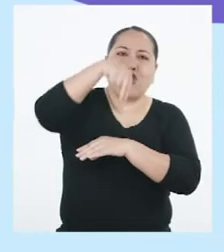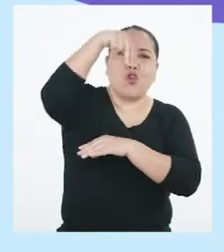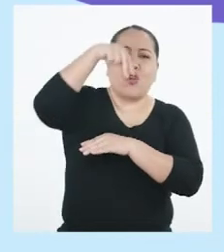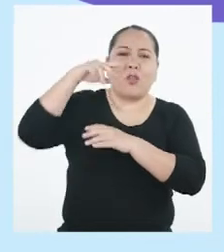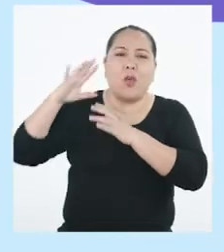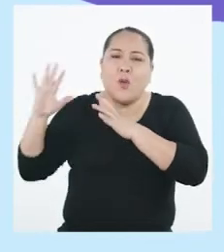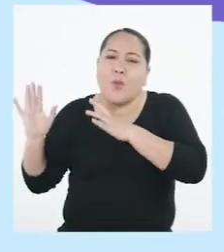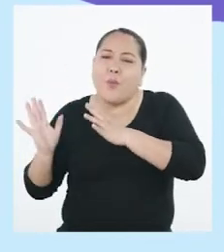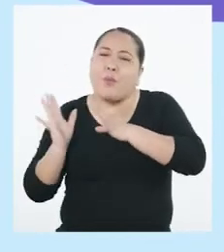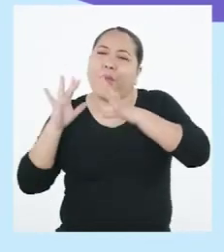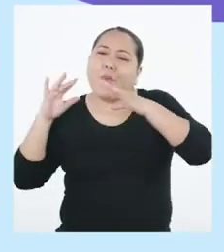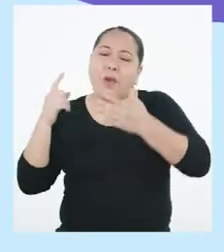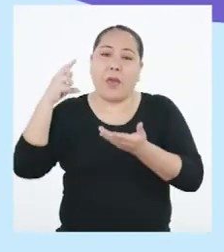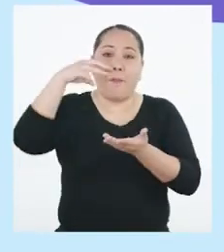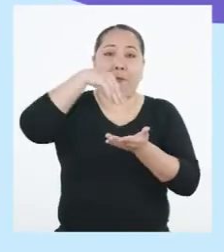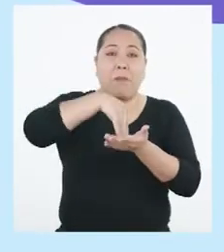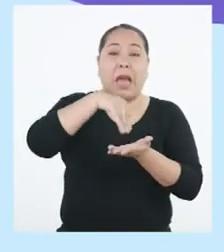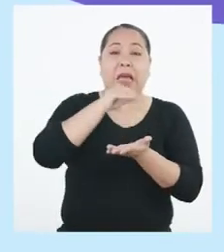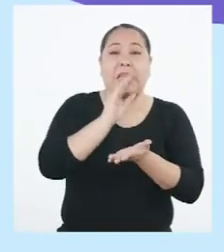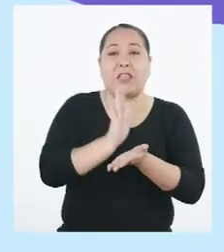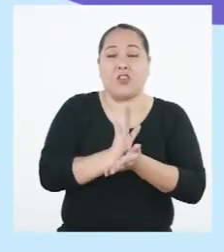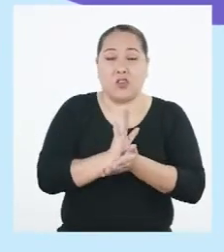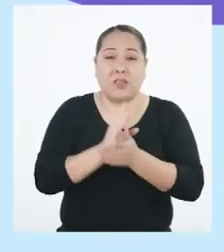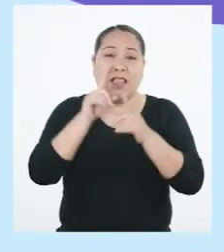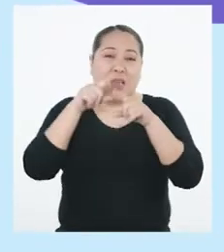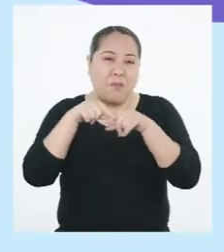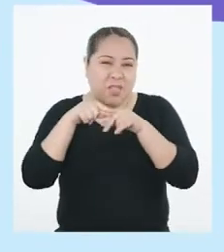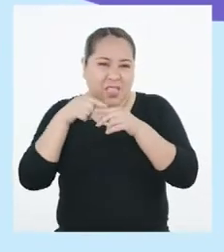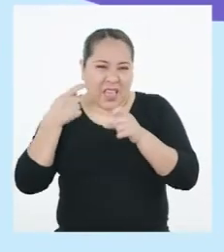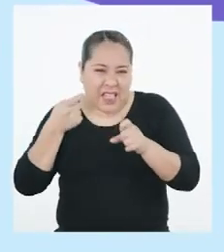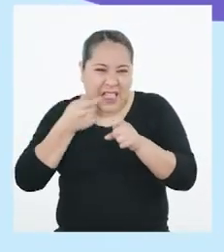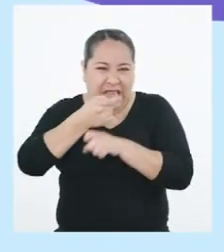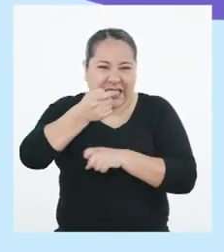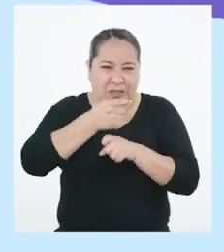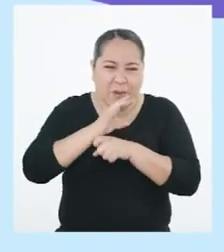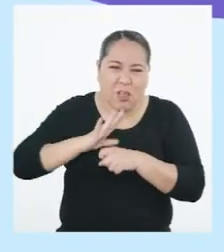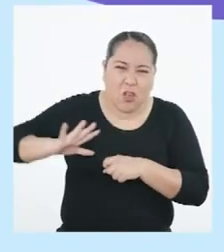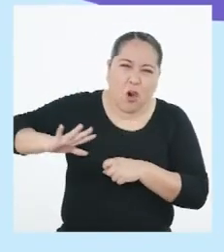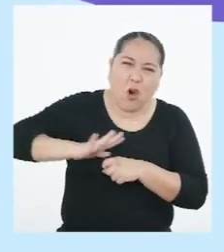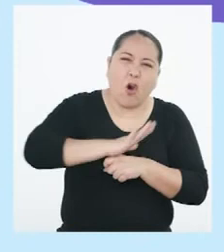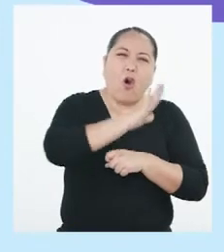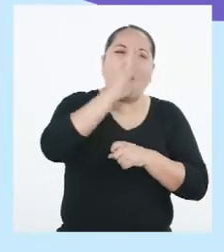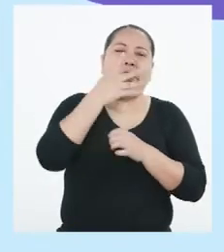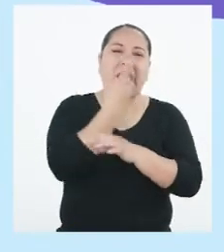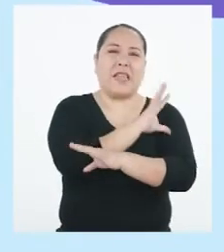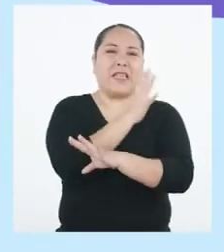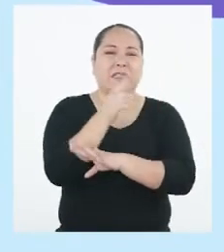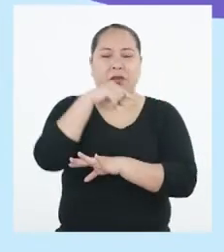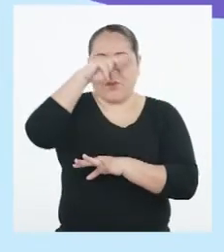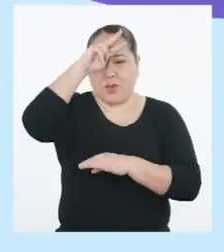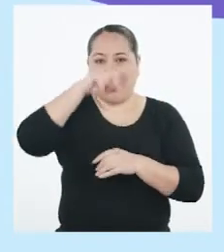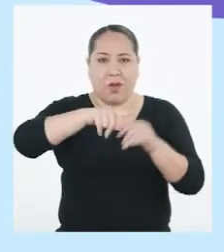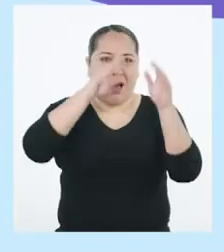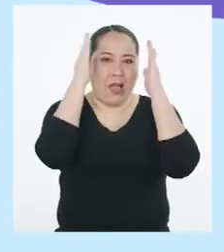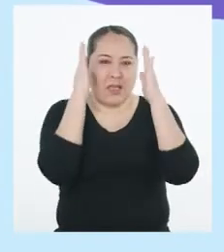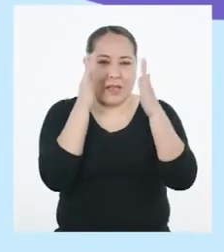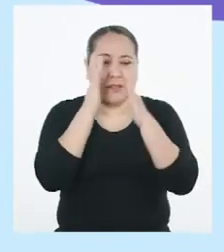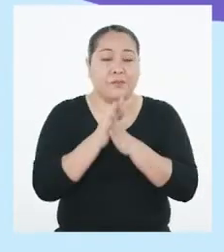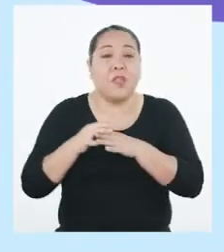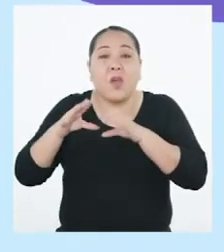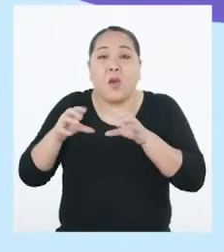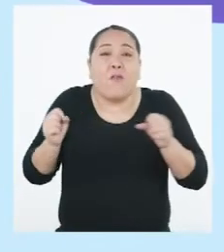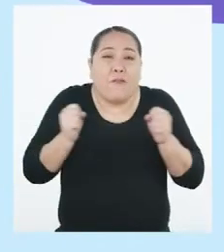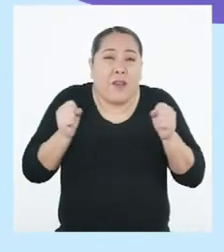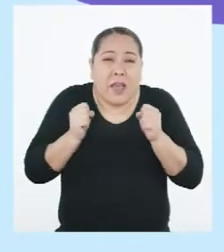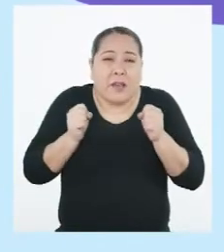Específicamente por Madre de Dios y dependiendo de la intensidad puede afectar toda la selva peruana. Y mucha atención. Los